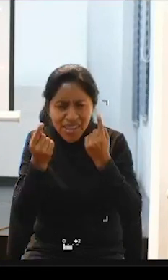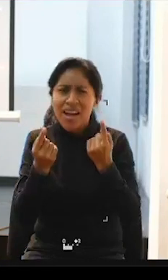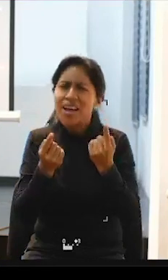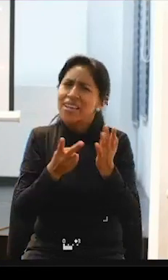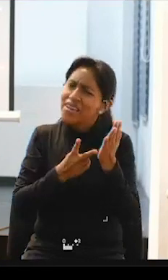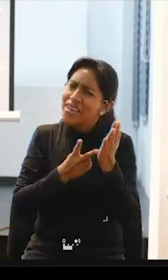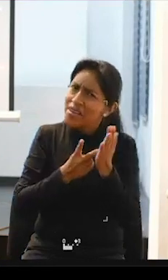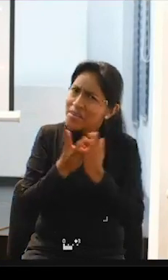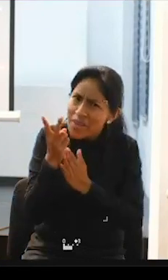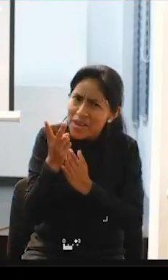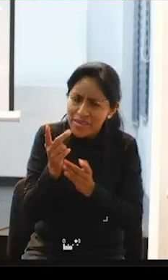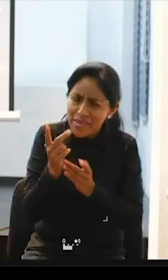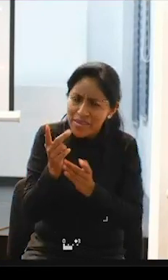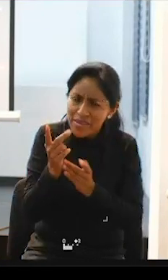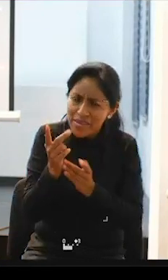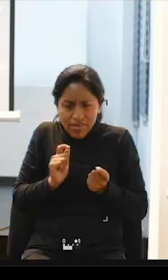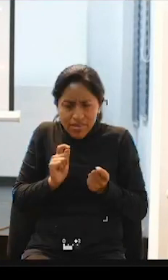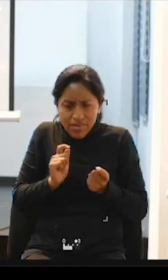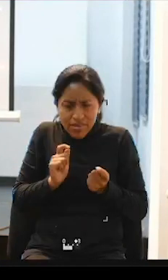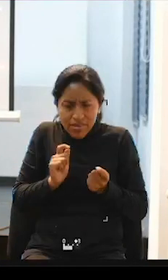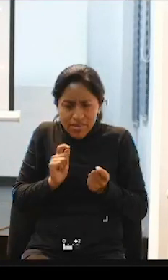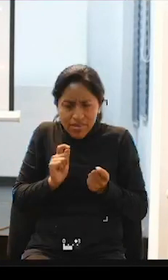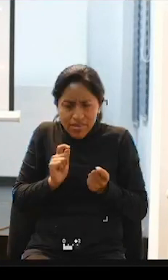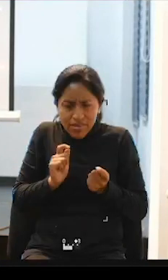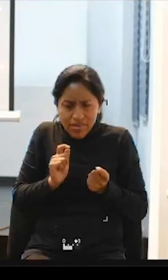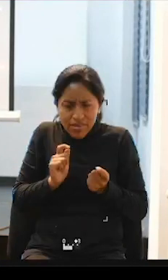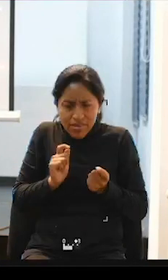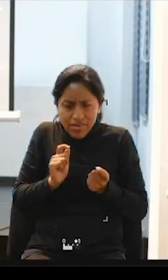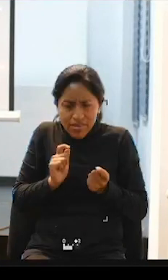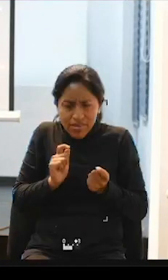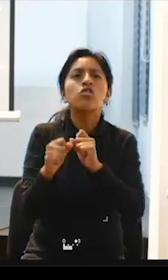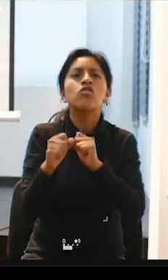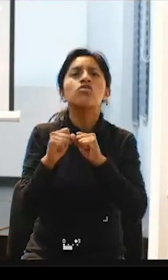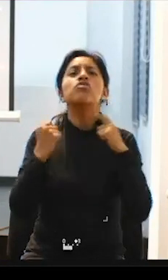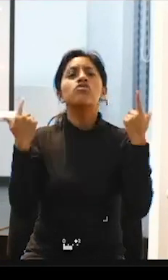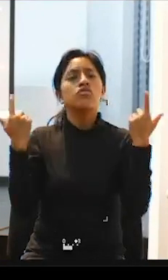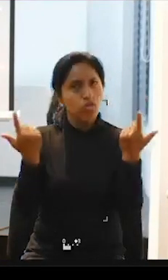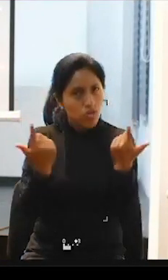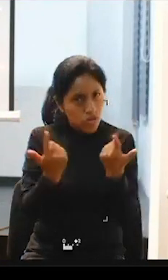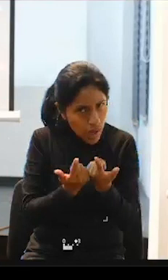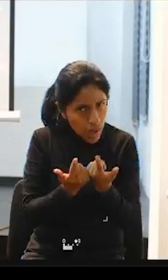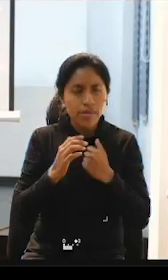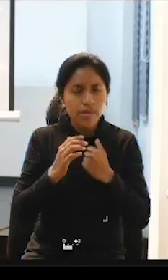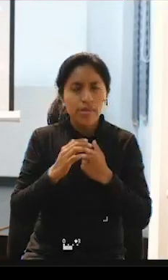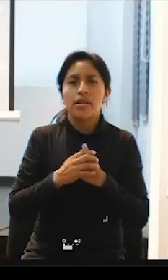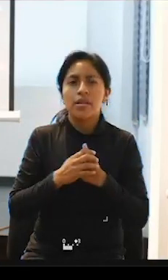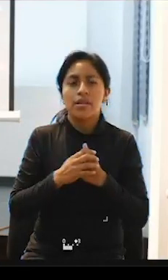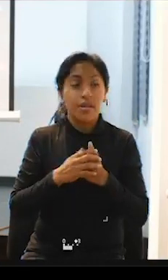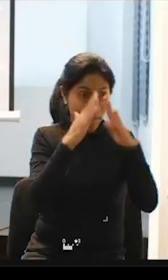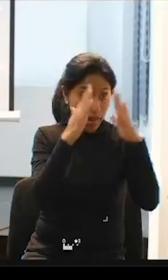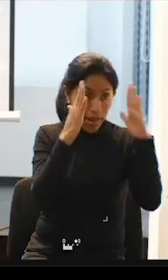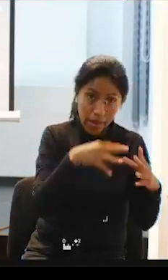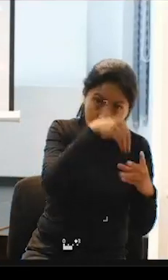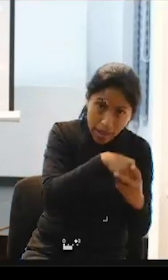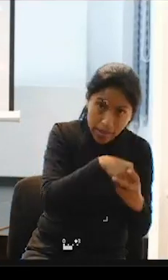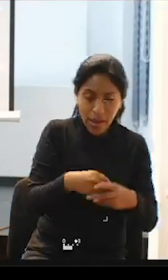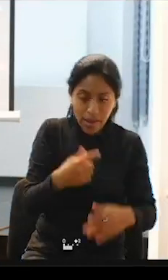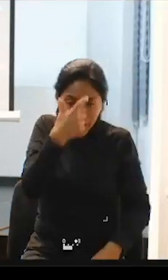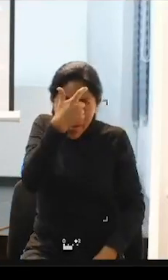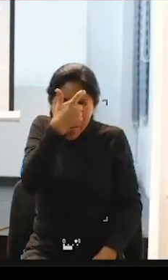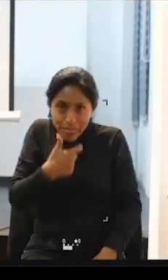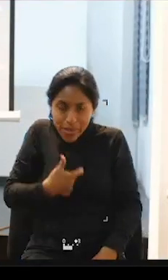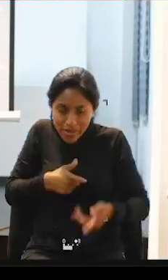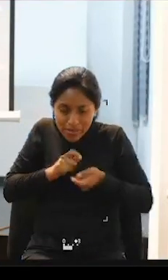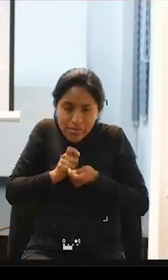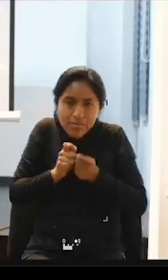cambios se dan de manera social se dan en las casas en las personas y